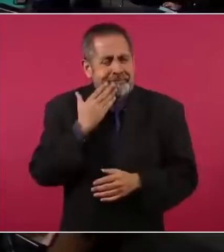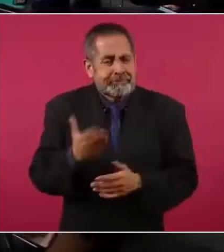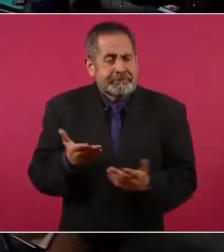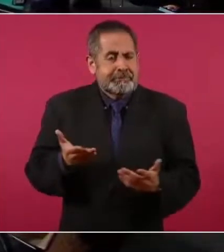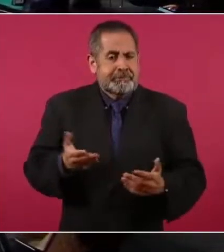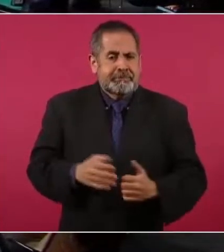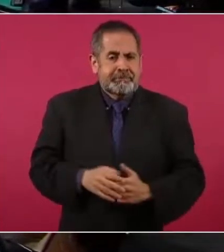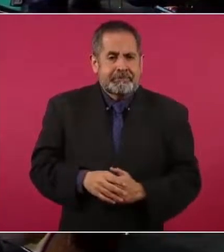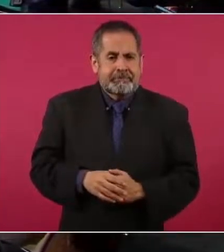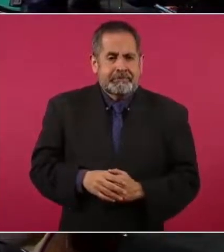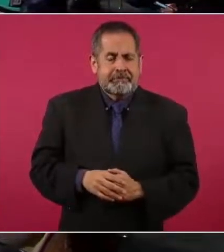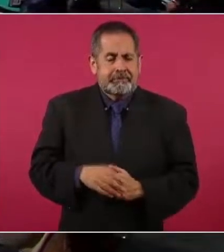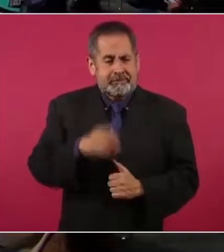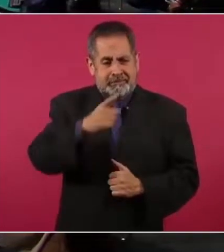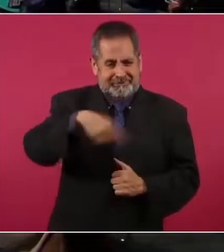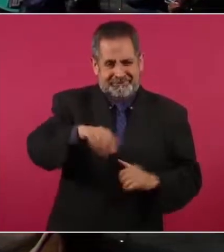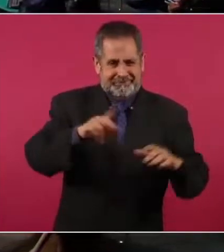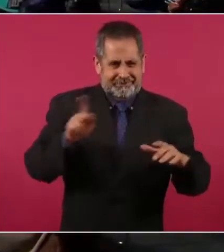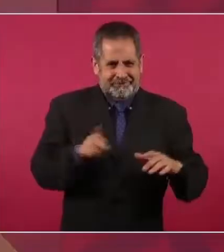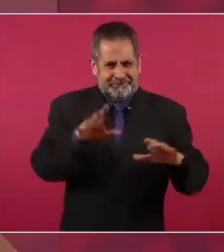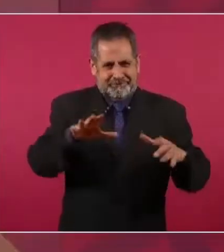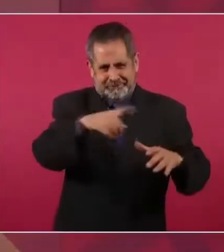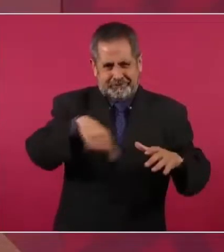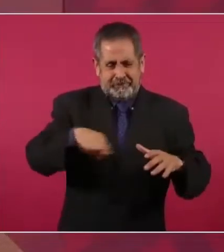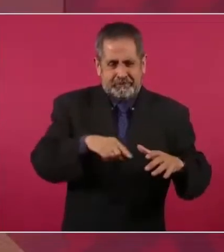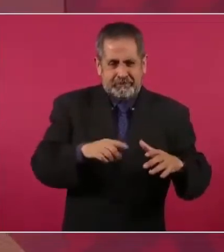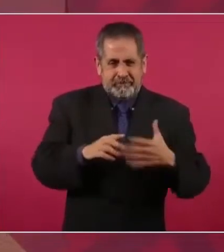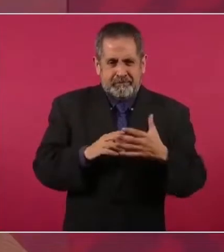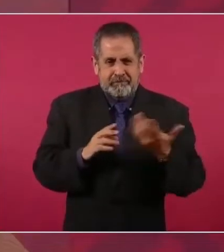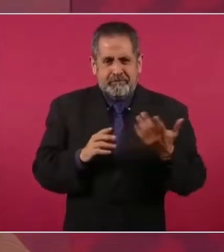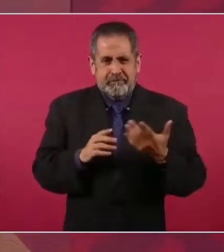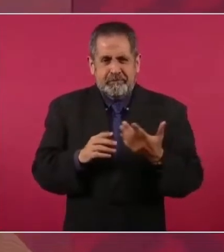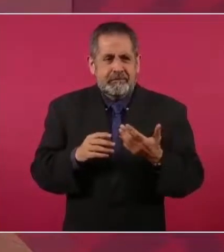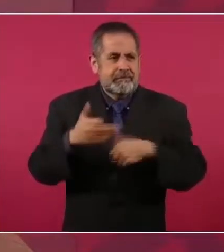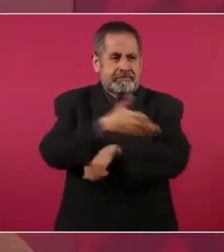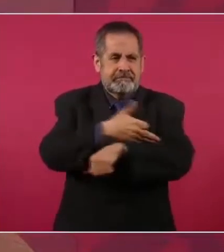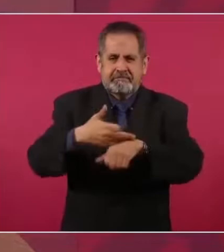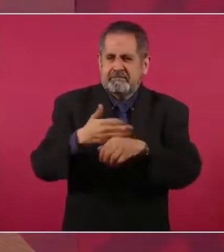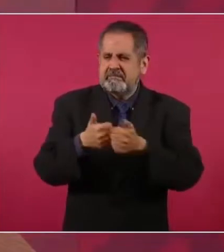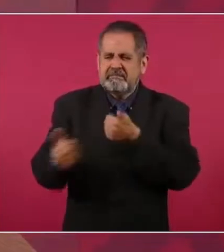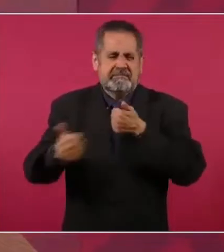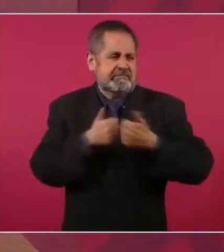Entonces, hay mucha desintegración familiar.